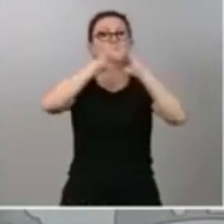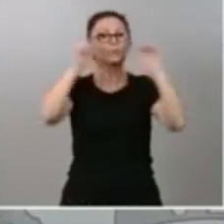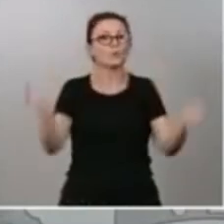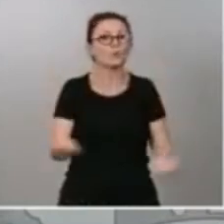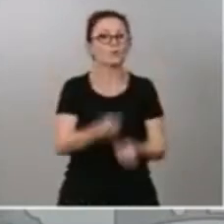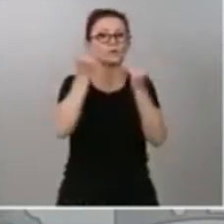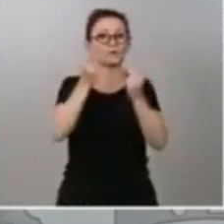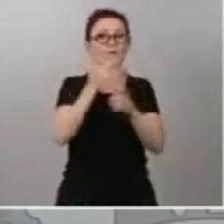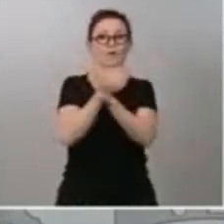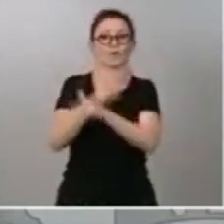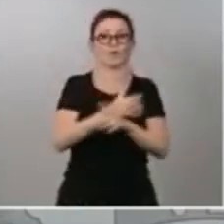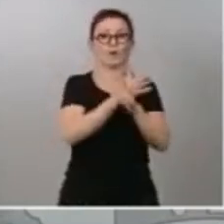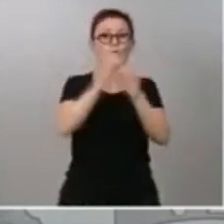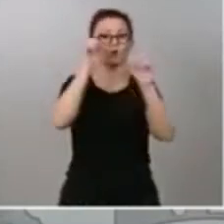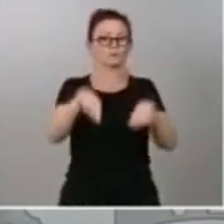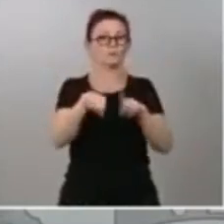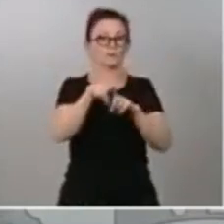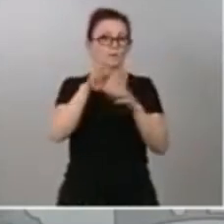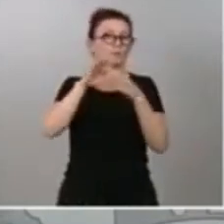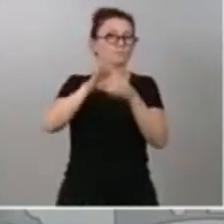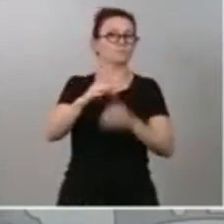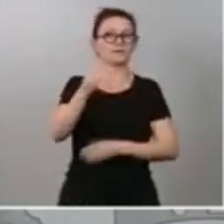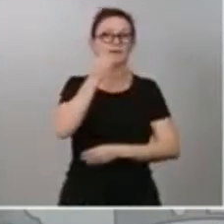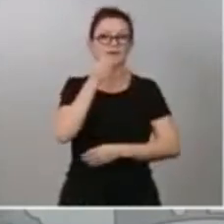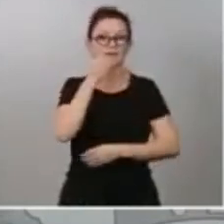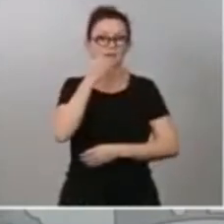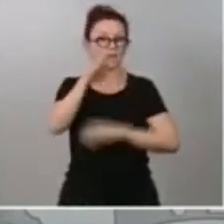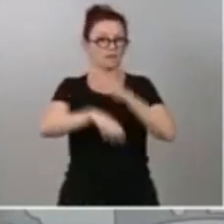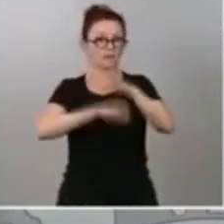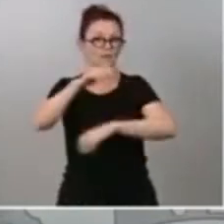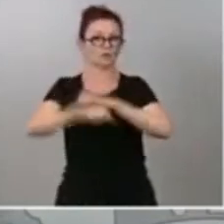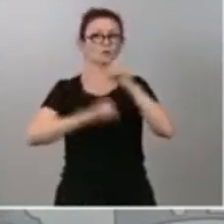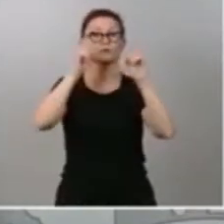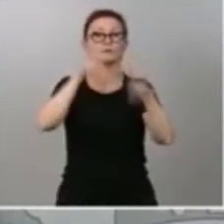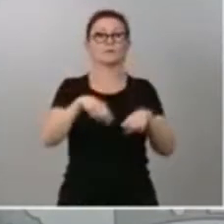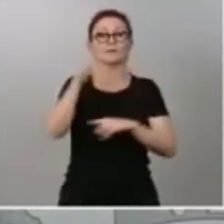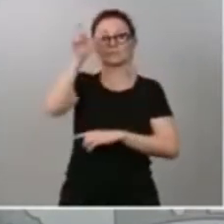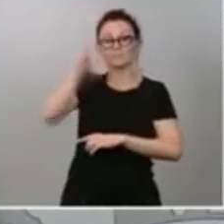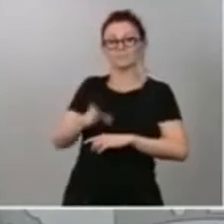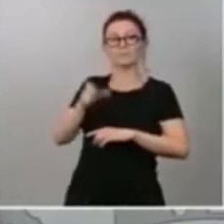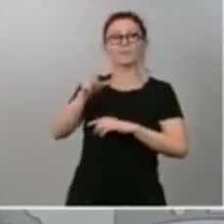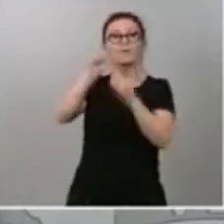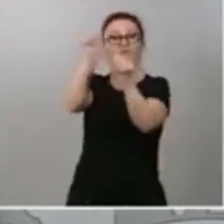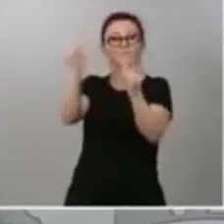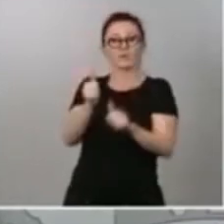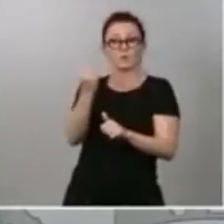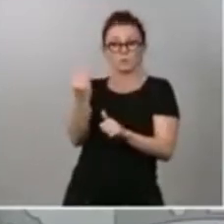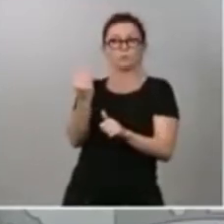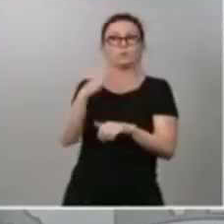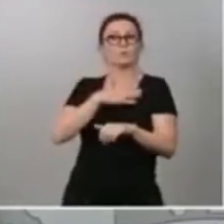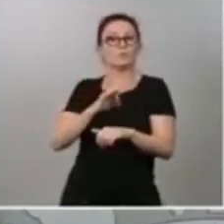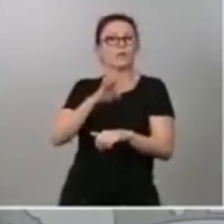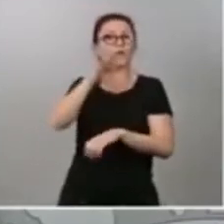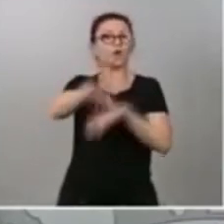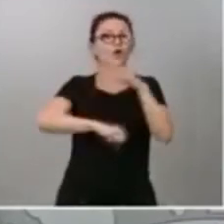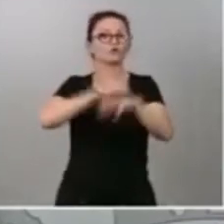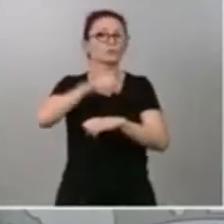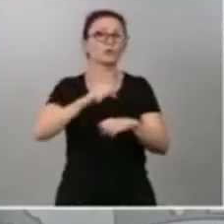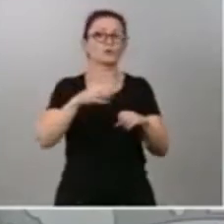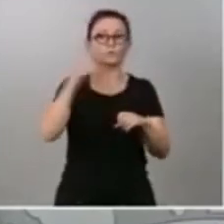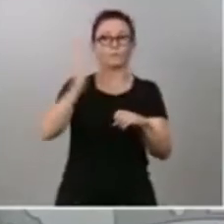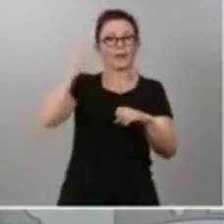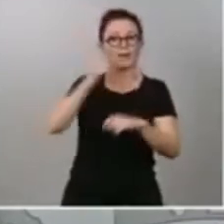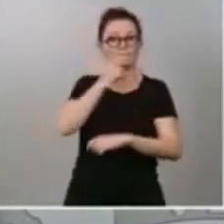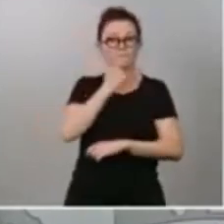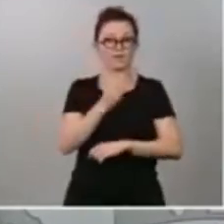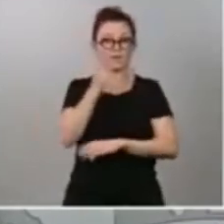la introducción de la figura del consumidor o consumidor vulnerable en nuestra normativa y, en noveno